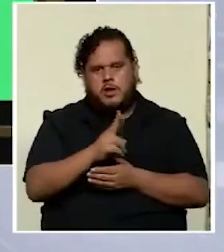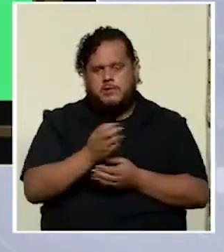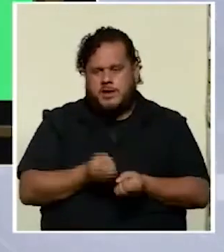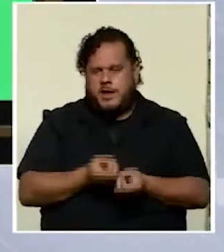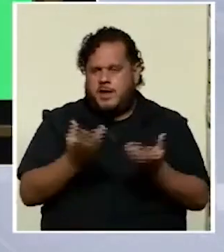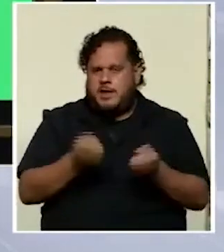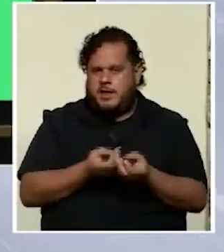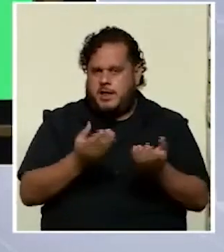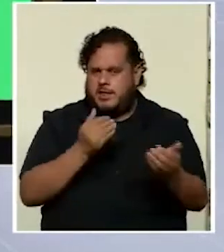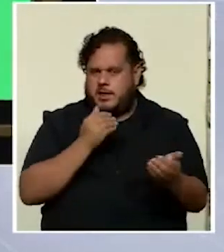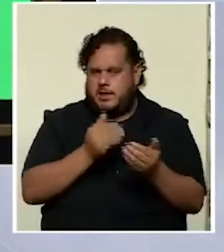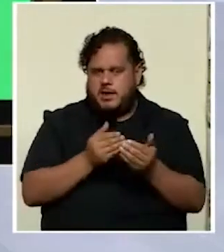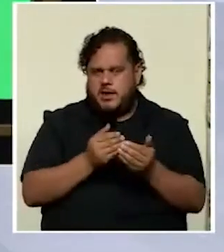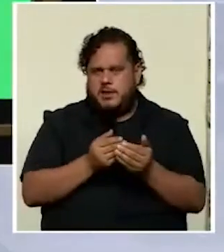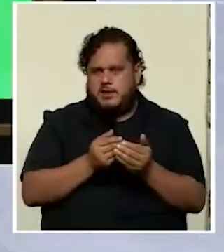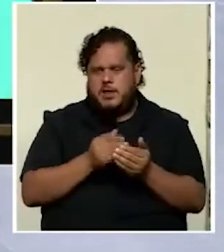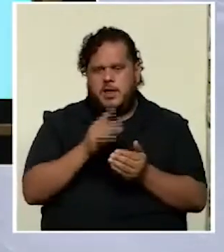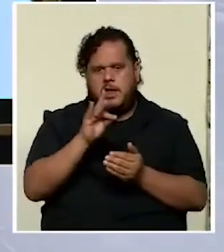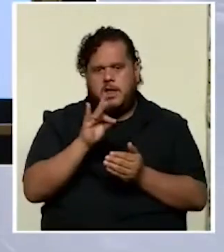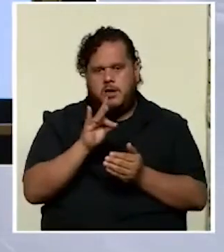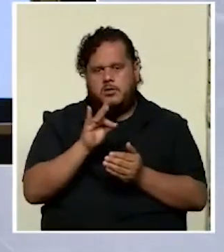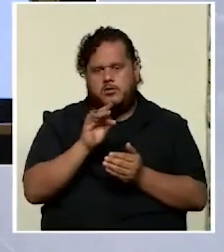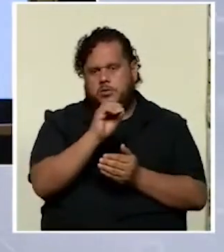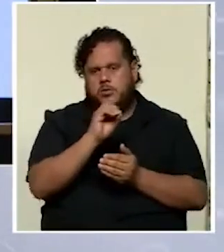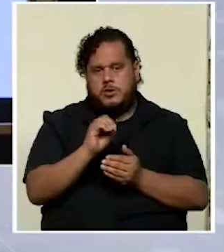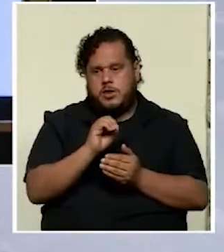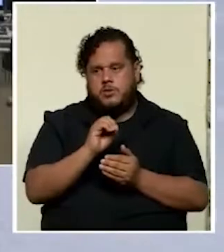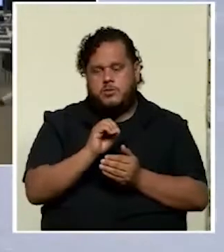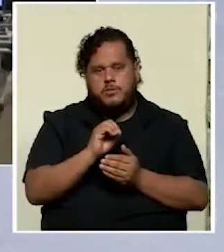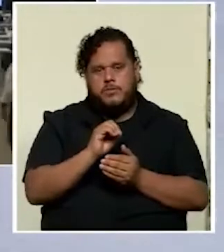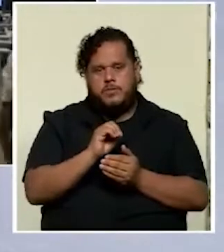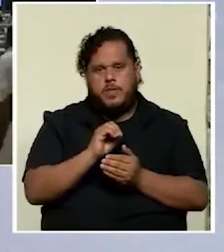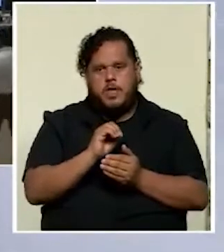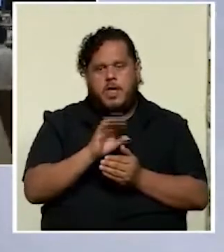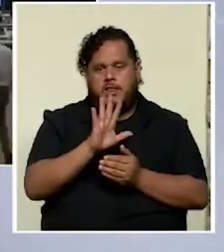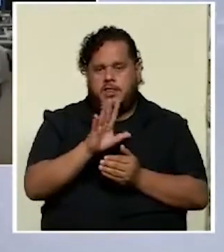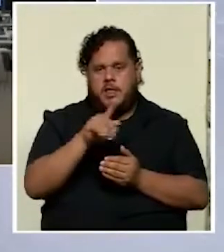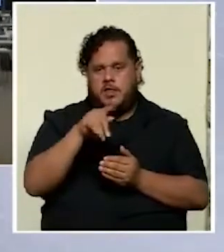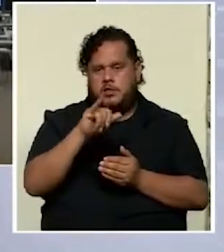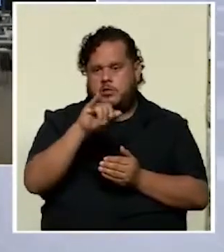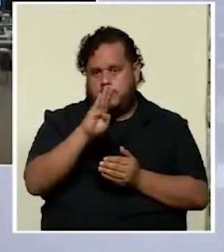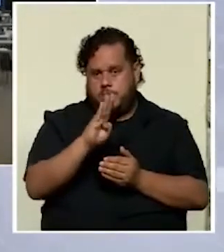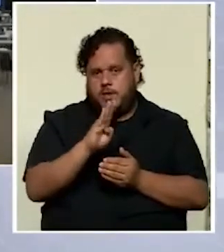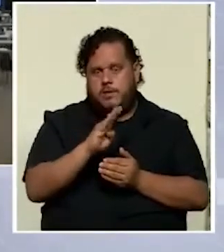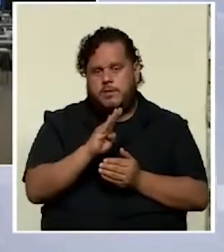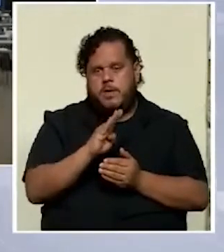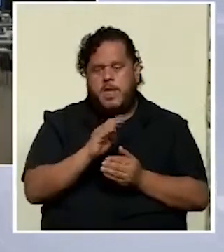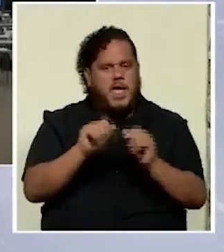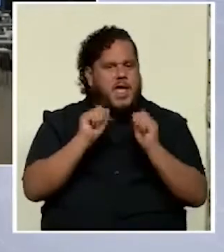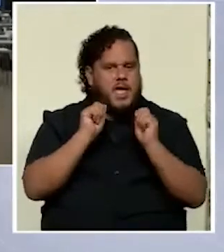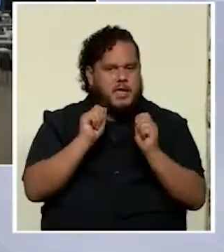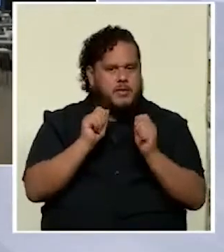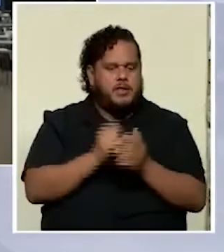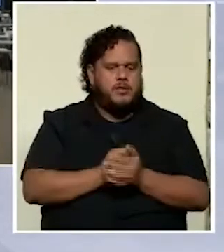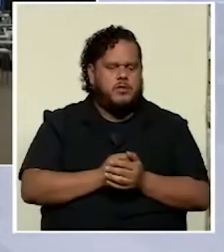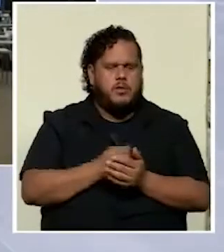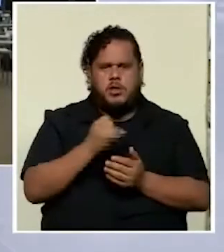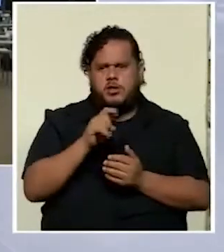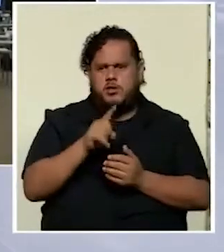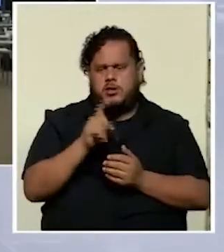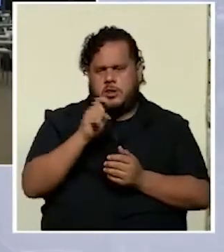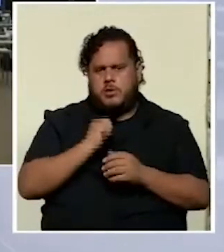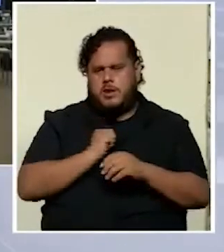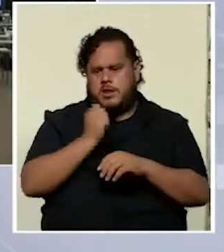o casi el 8% de su producto interno bruto en educación si tuviera que